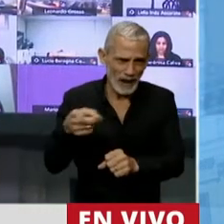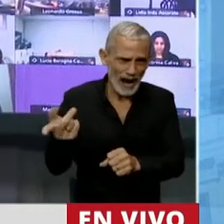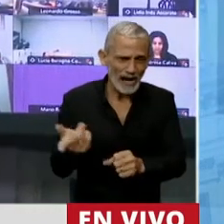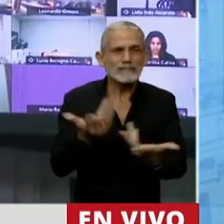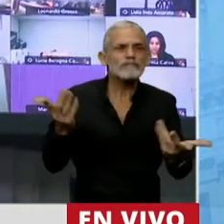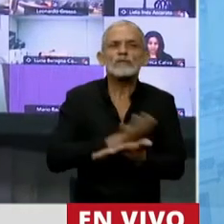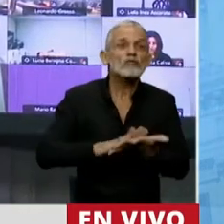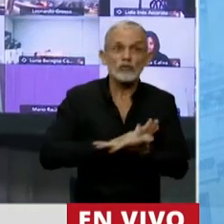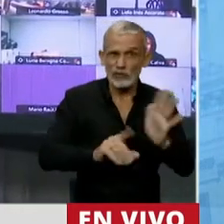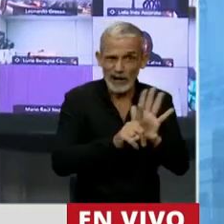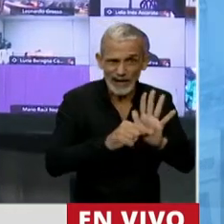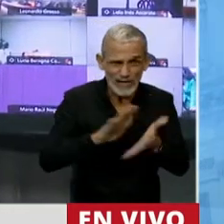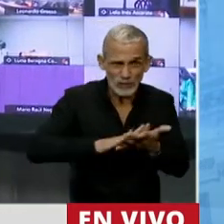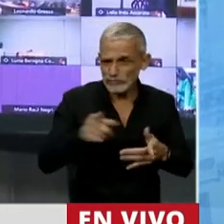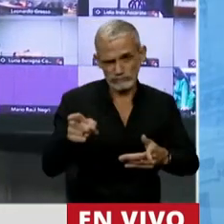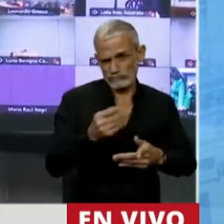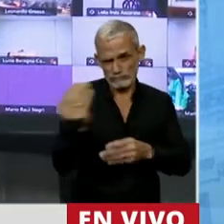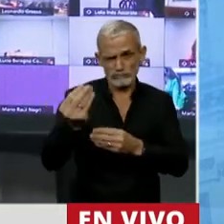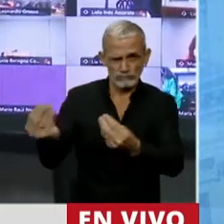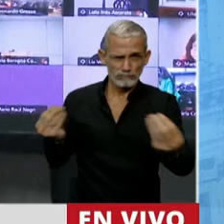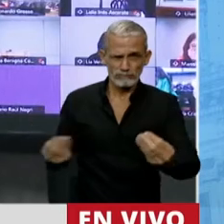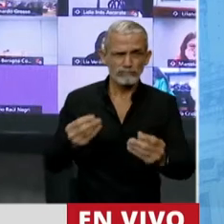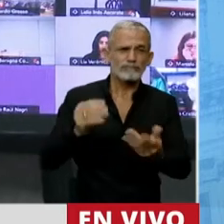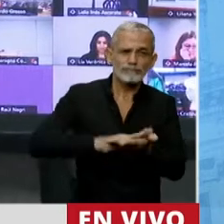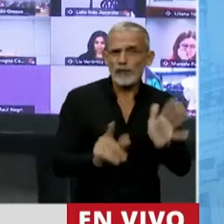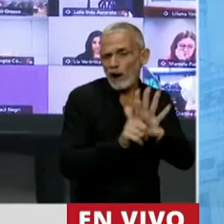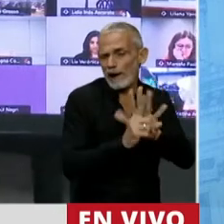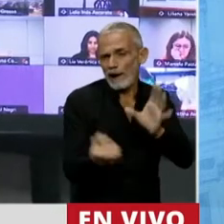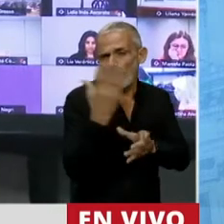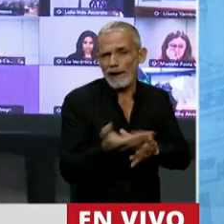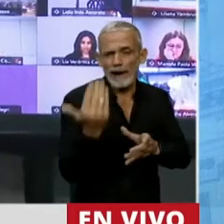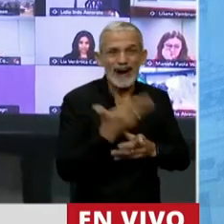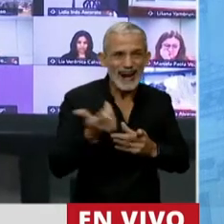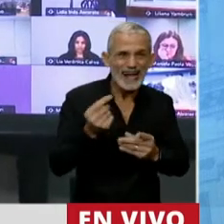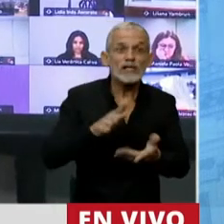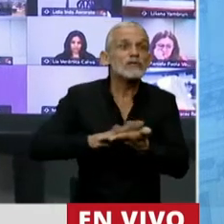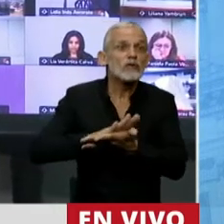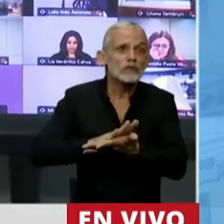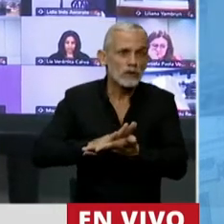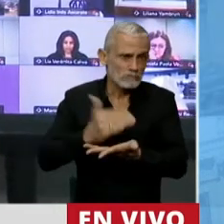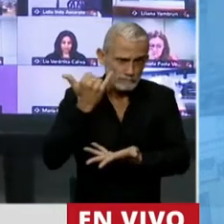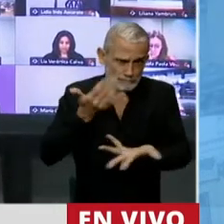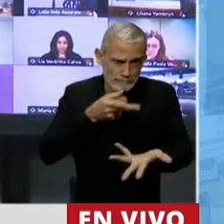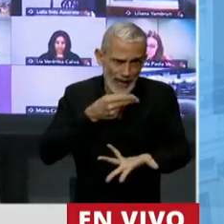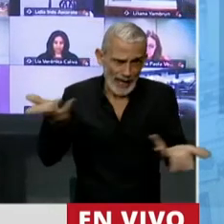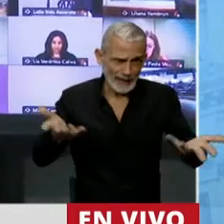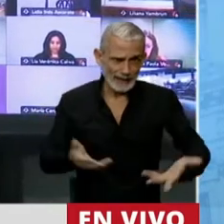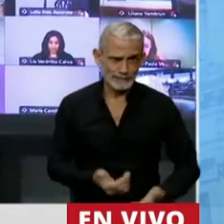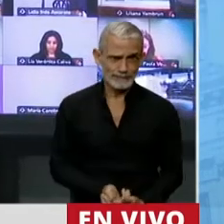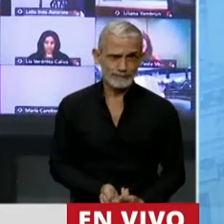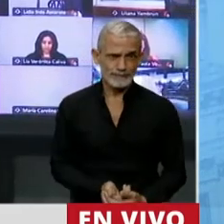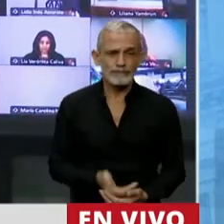y no lo va a resolver una ley, porque vamos a seguir generando leyes y no vamos a tener respuestas. Pero además,